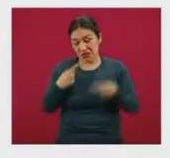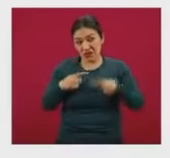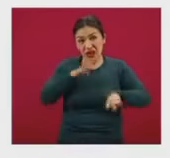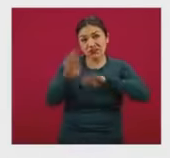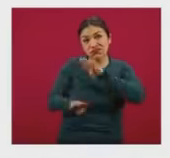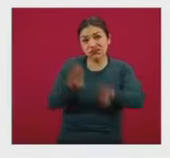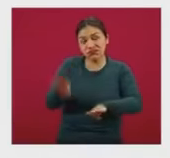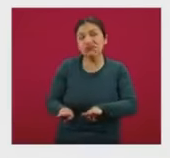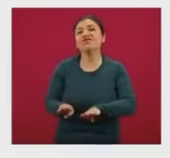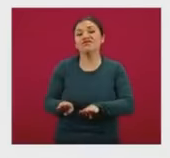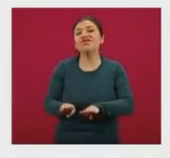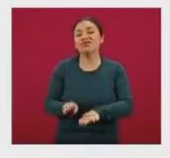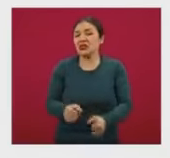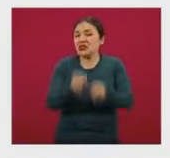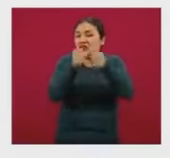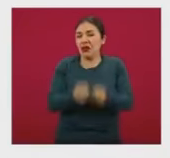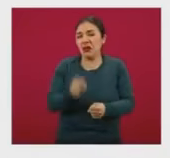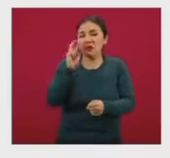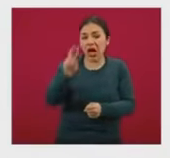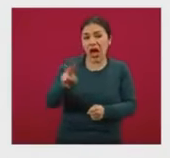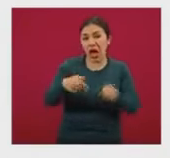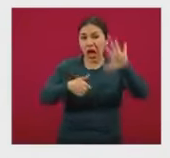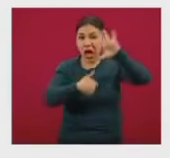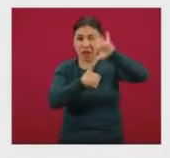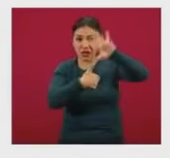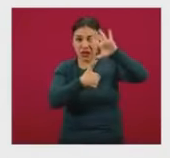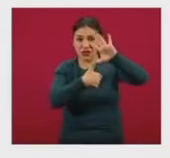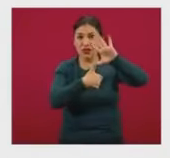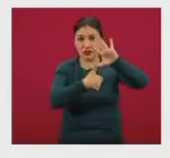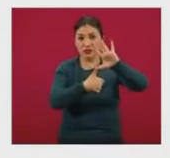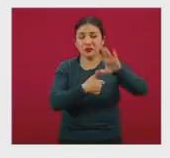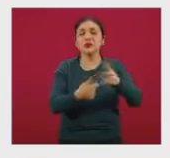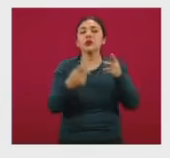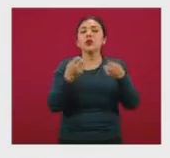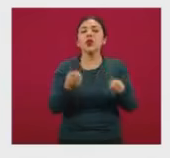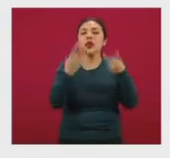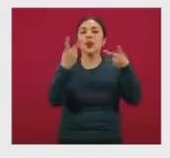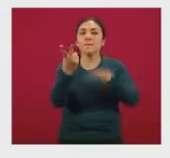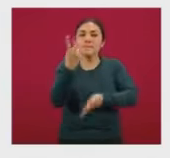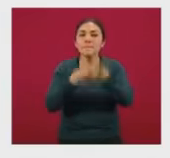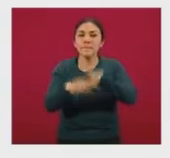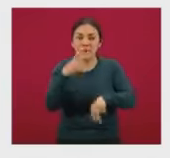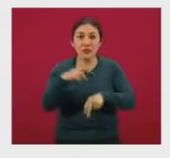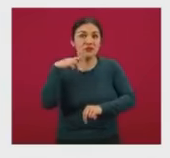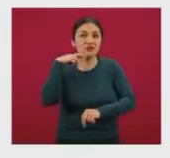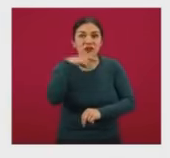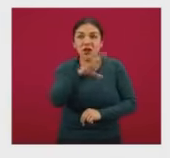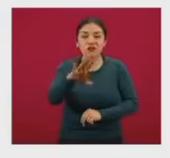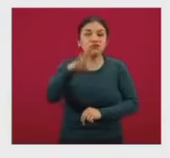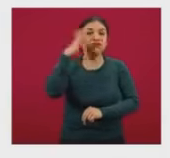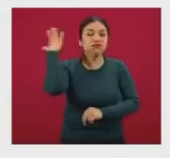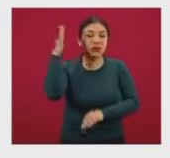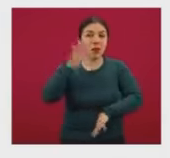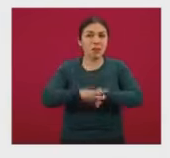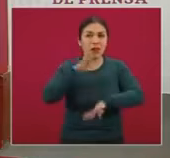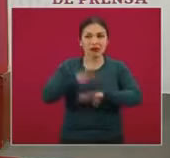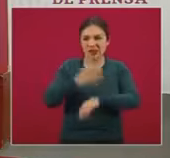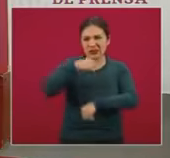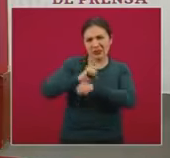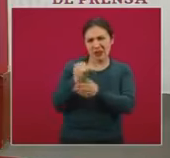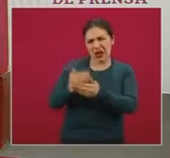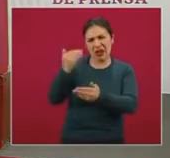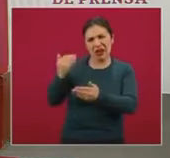defunciones. Y si bien es cierto, América del Norte, para efecto de casos, tenía una aceleración importante y un incremento en las últimas semanas,